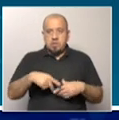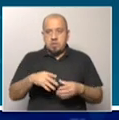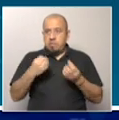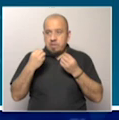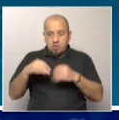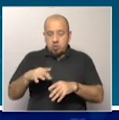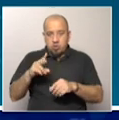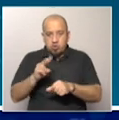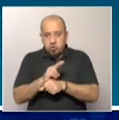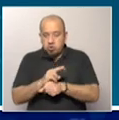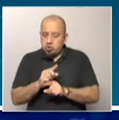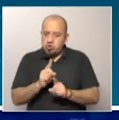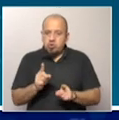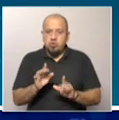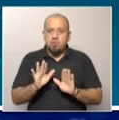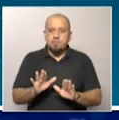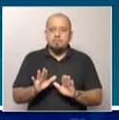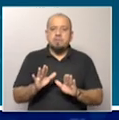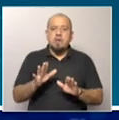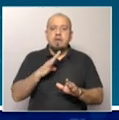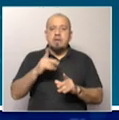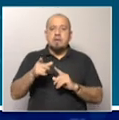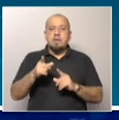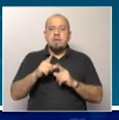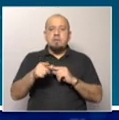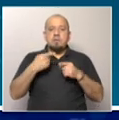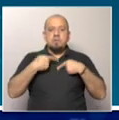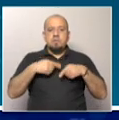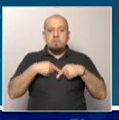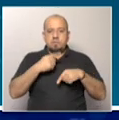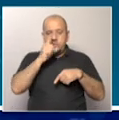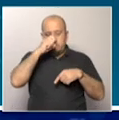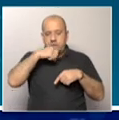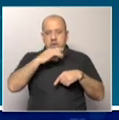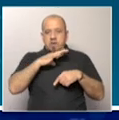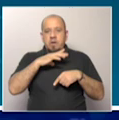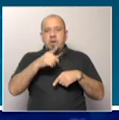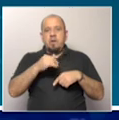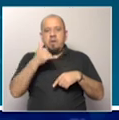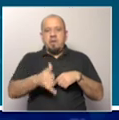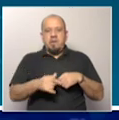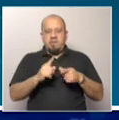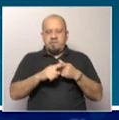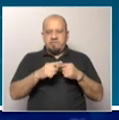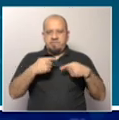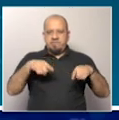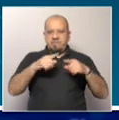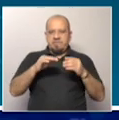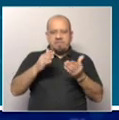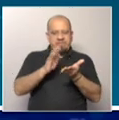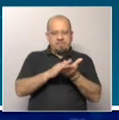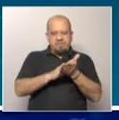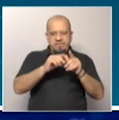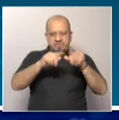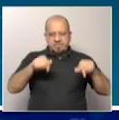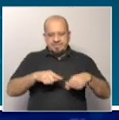el control. Hay que recordar que, bueno, que en verdad la Intendencia de Montevideo todavía tiene que transferir los padrones,